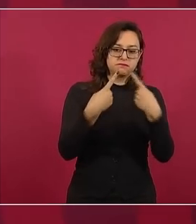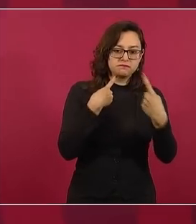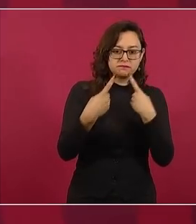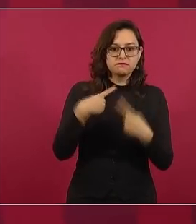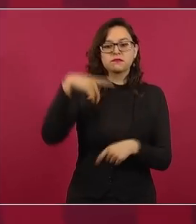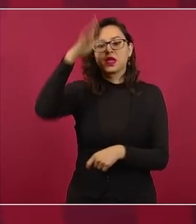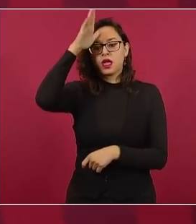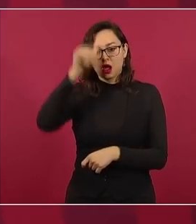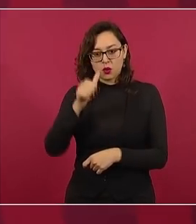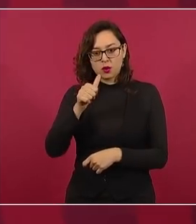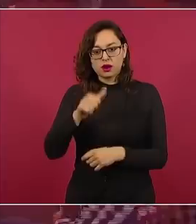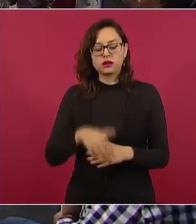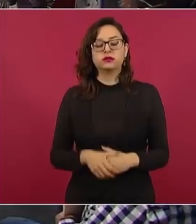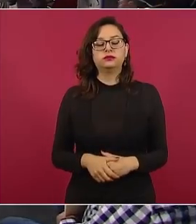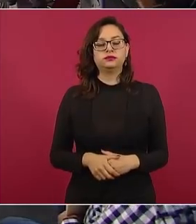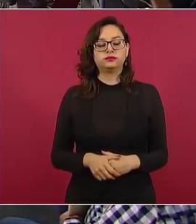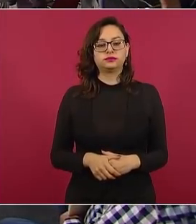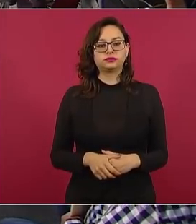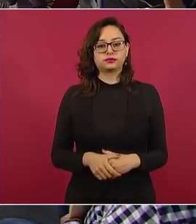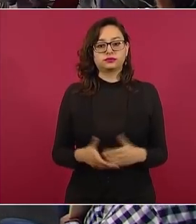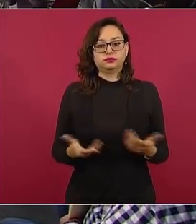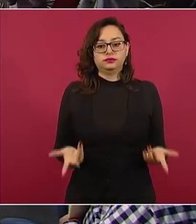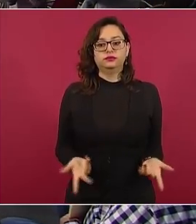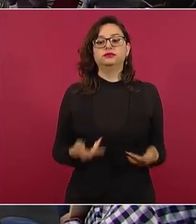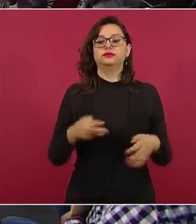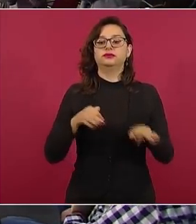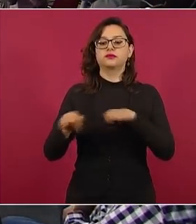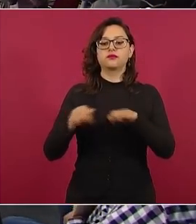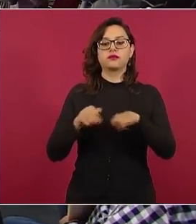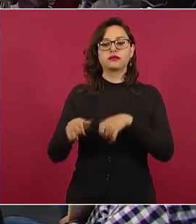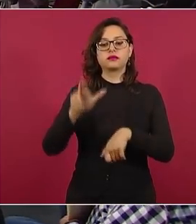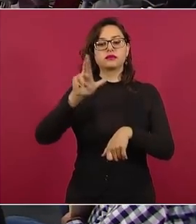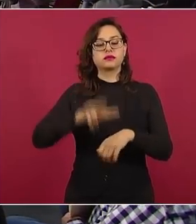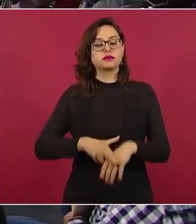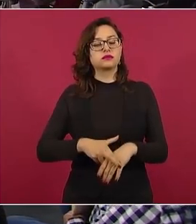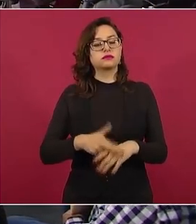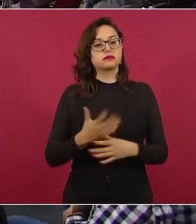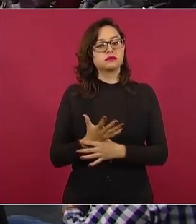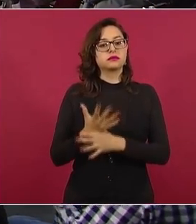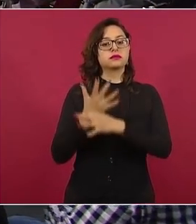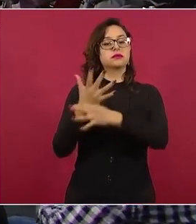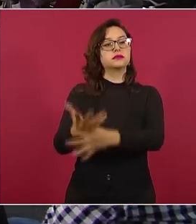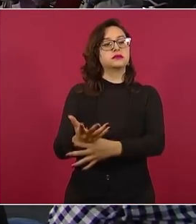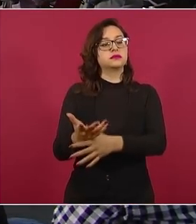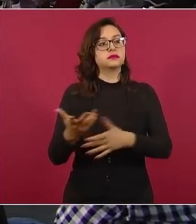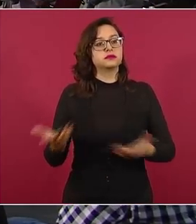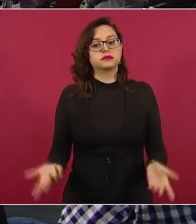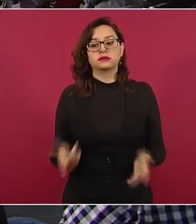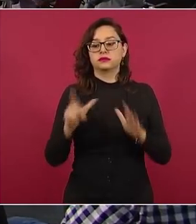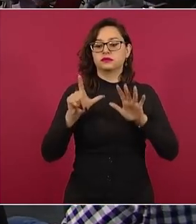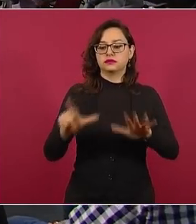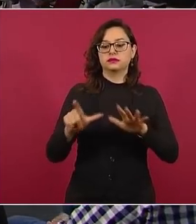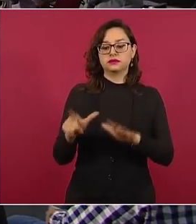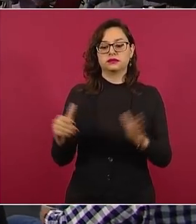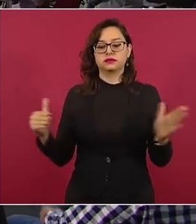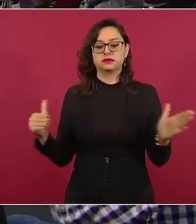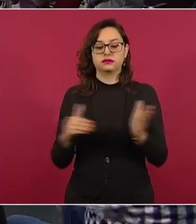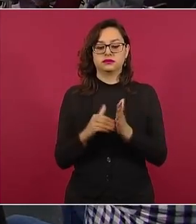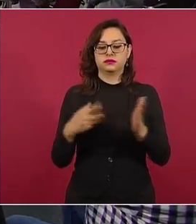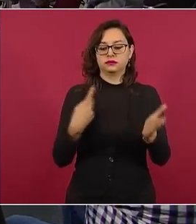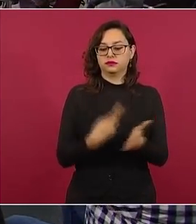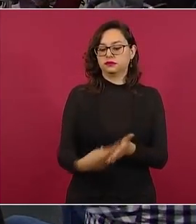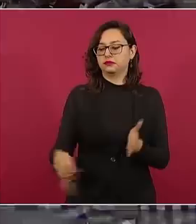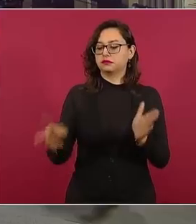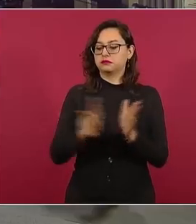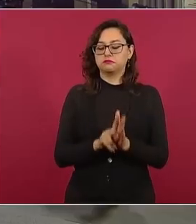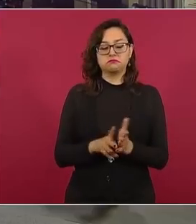a un acuerdo. La denuncia de los trabajadores es que ni una sola de estas plazas, 17 mil plazas que se había anunciado en